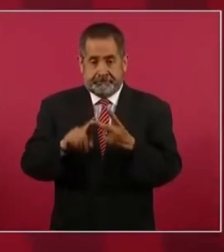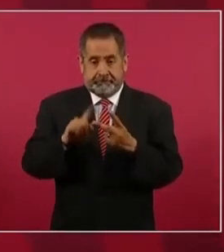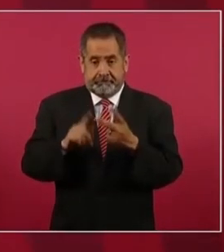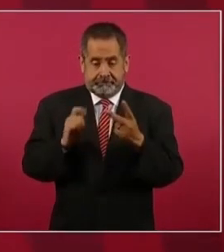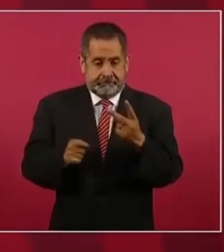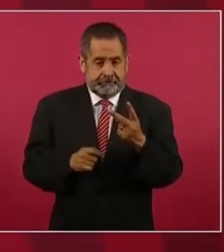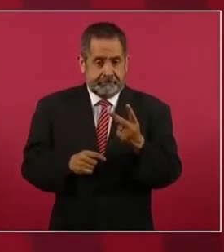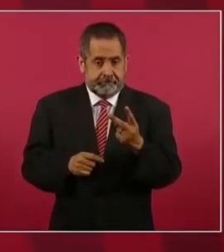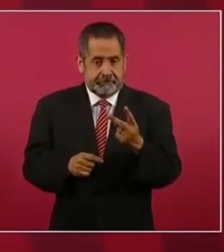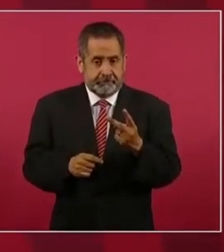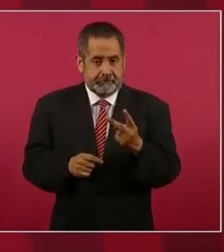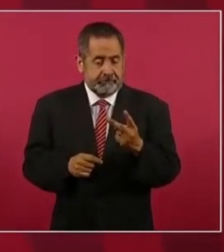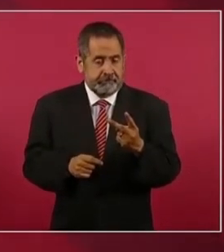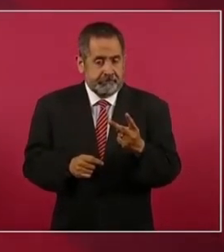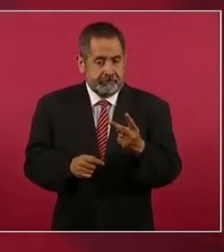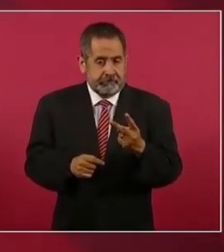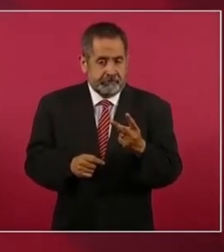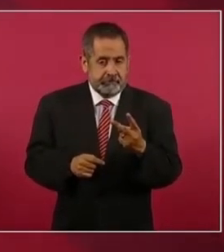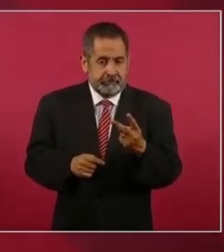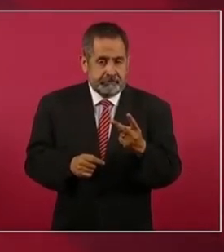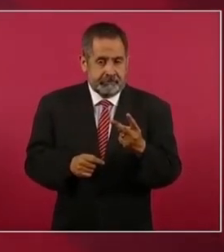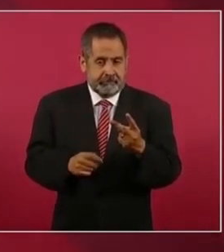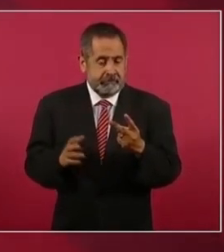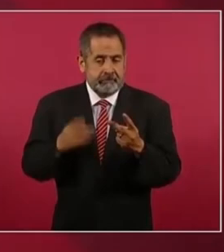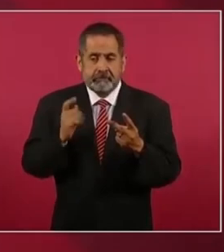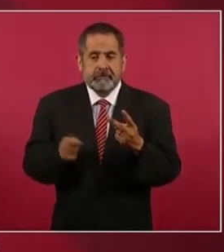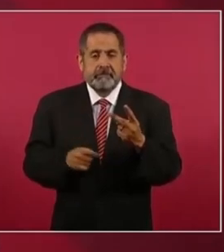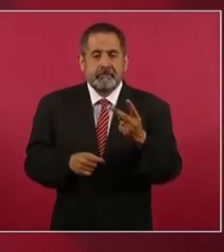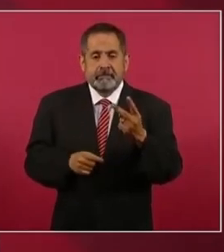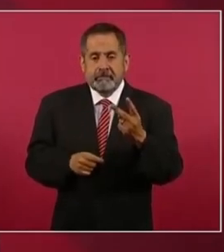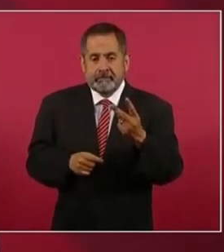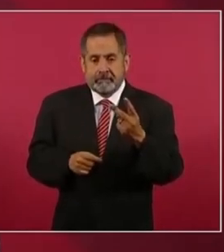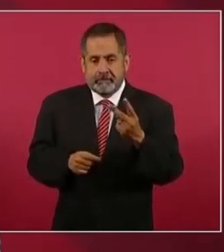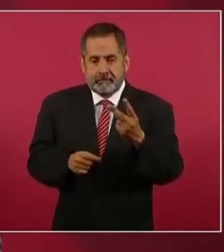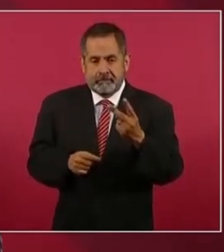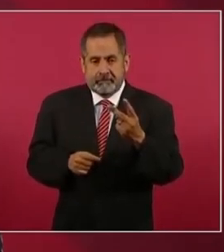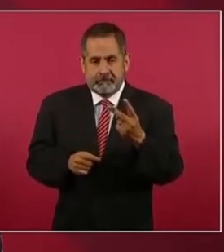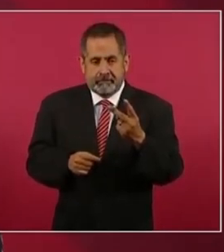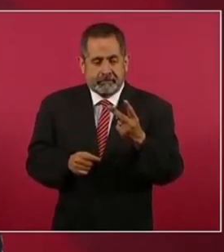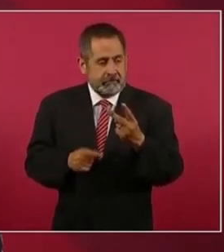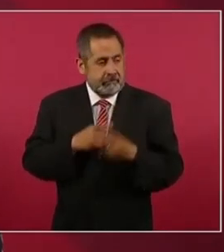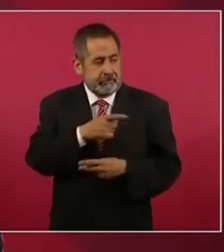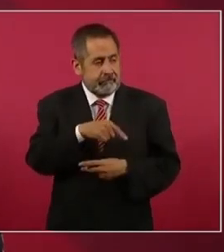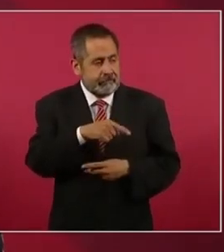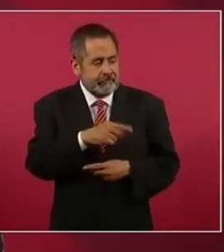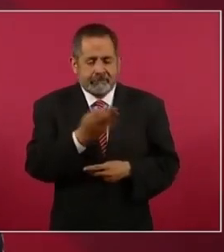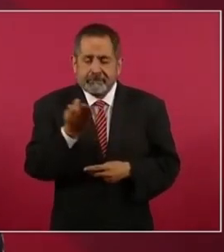lugar porque es falso